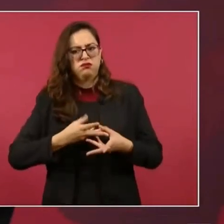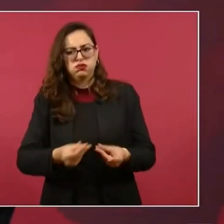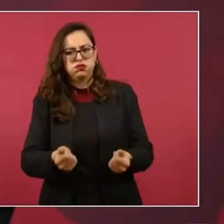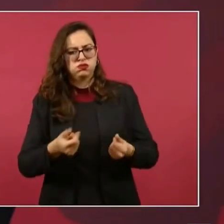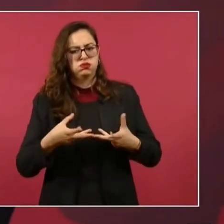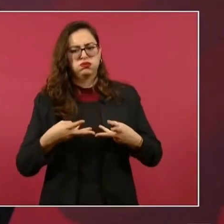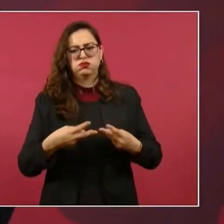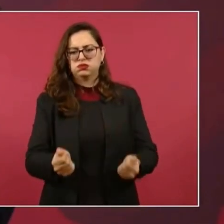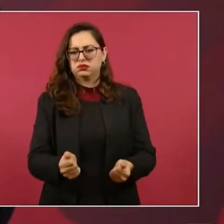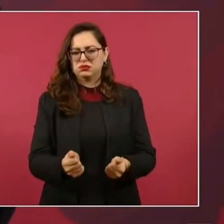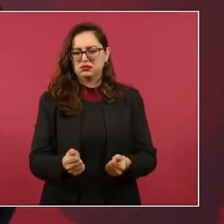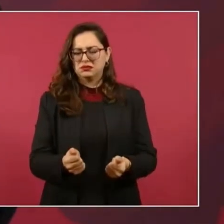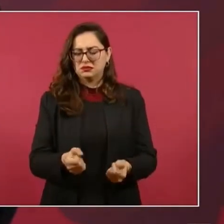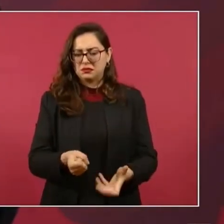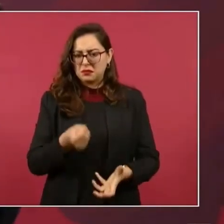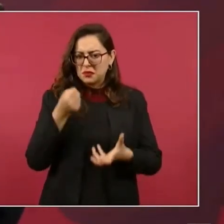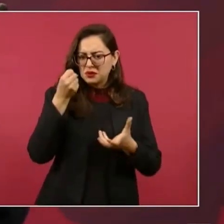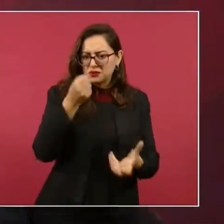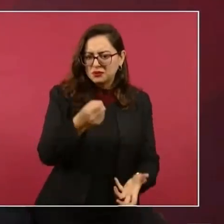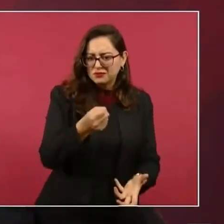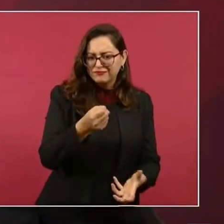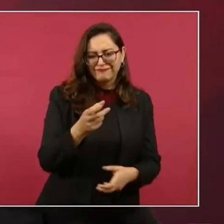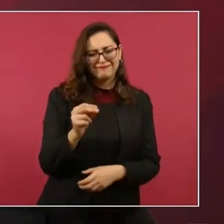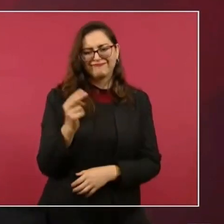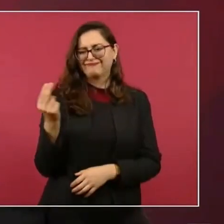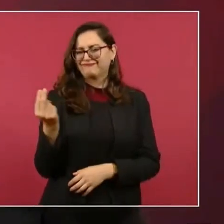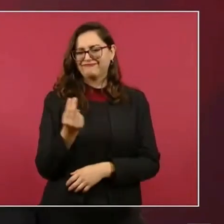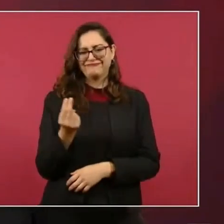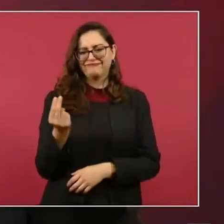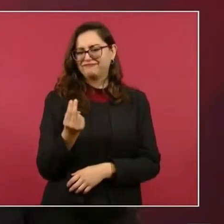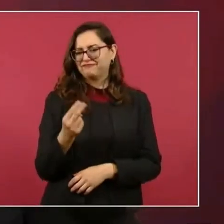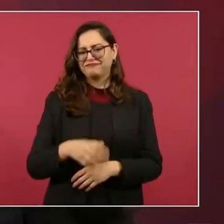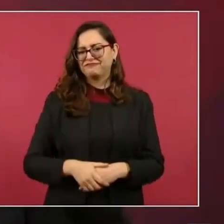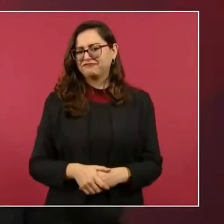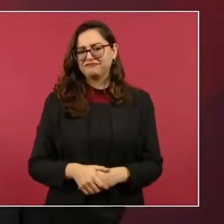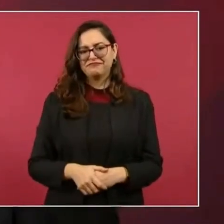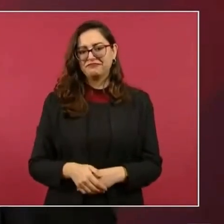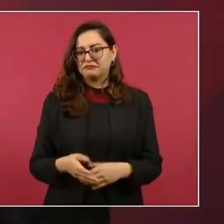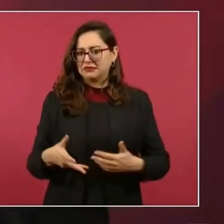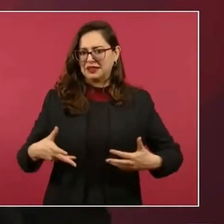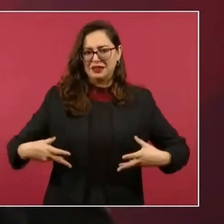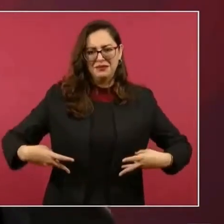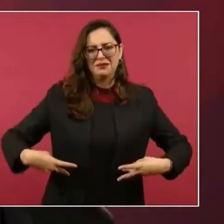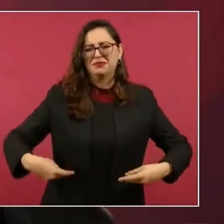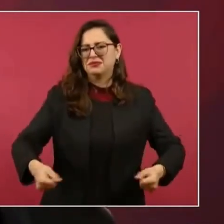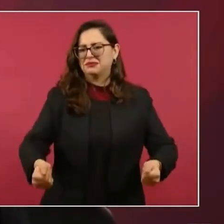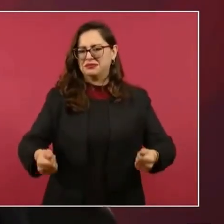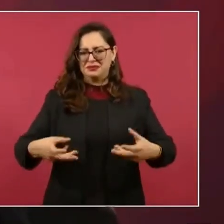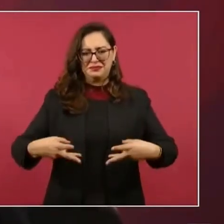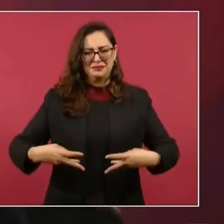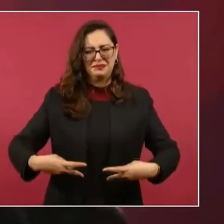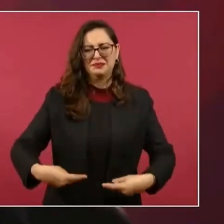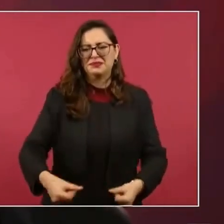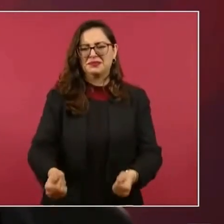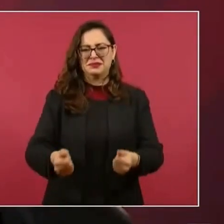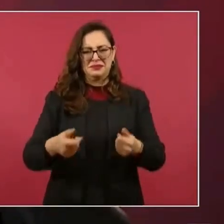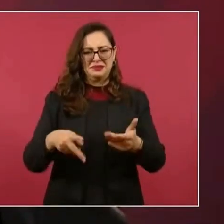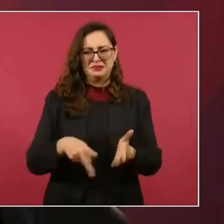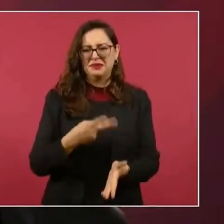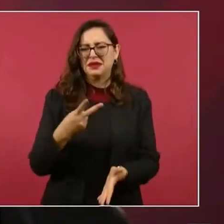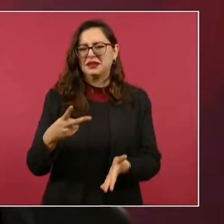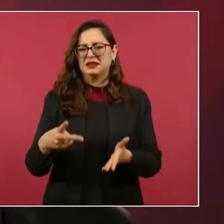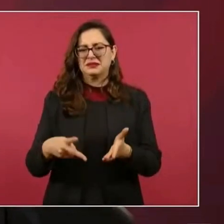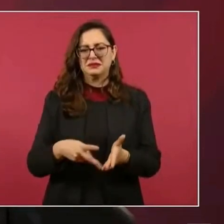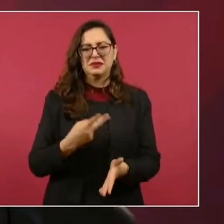Eran raudales, chorros de dinero para los